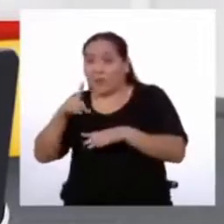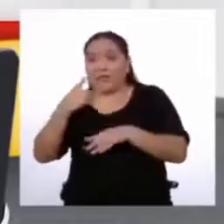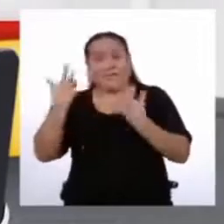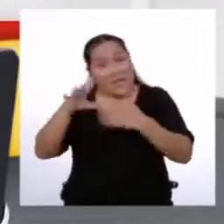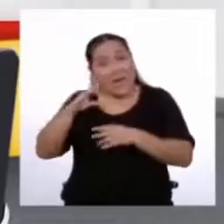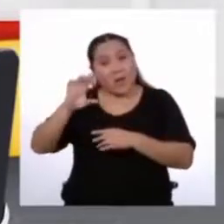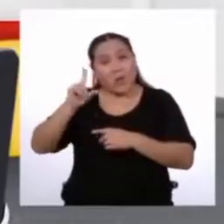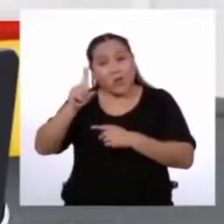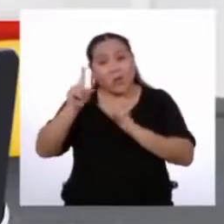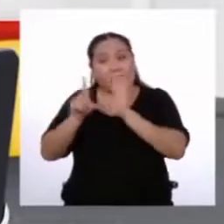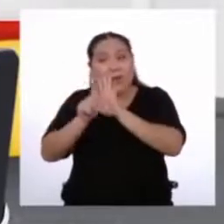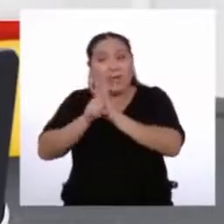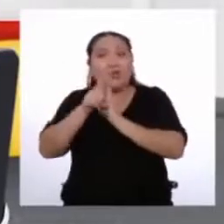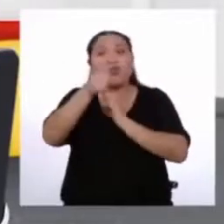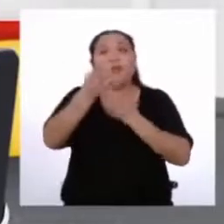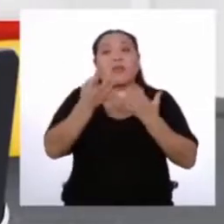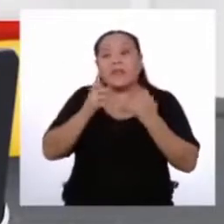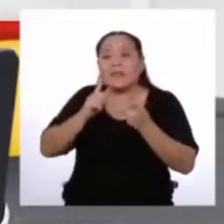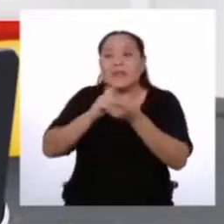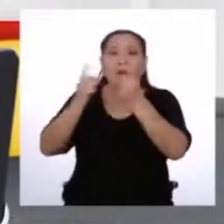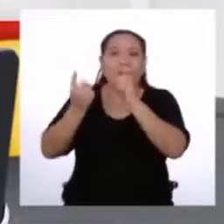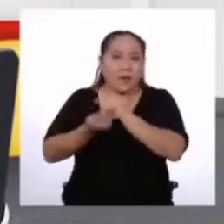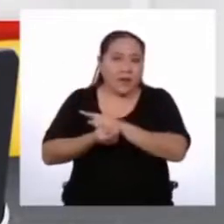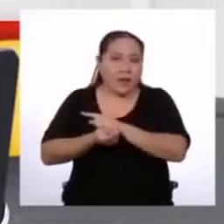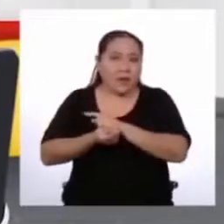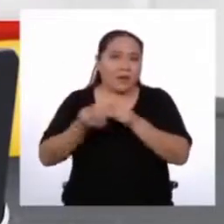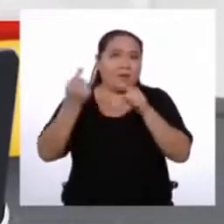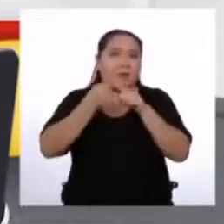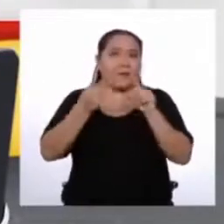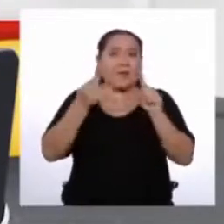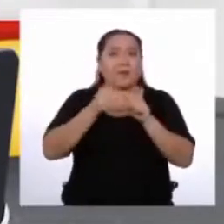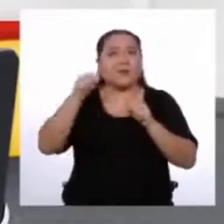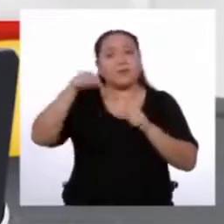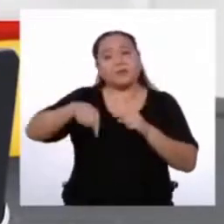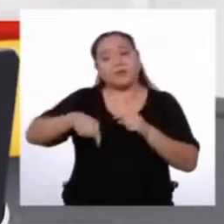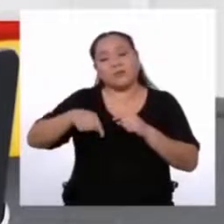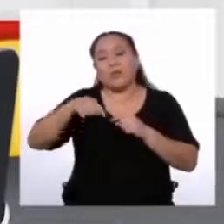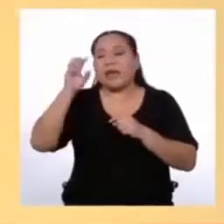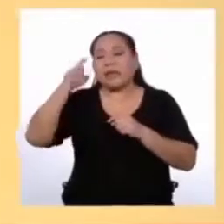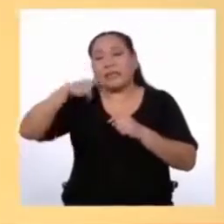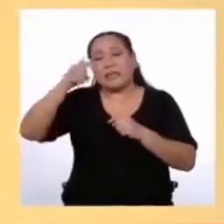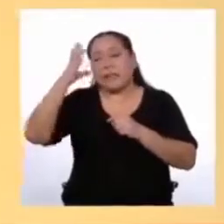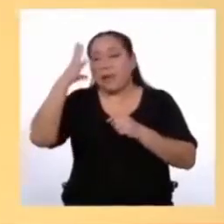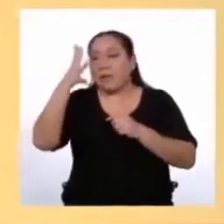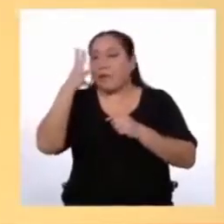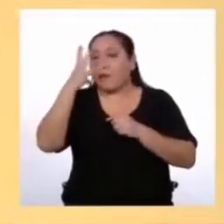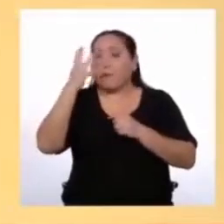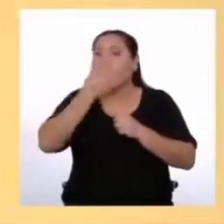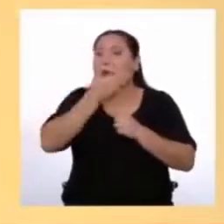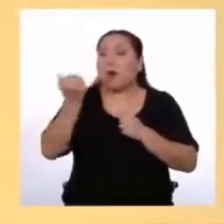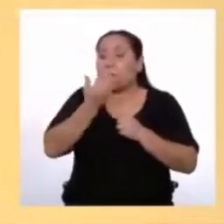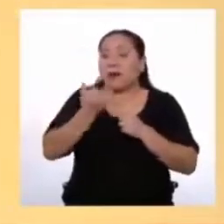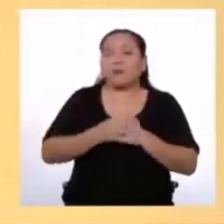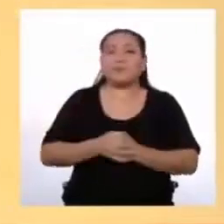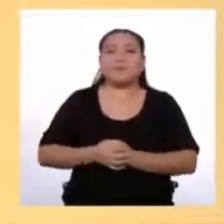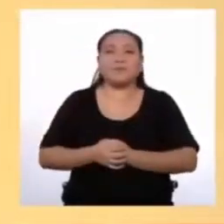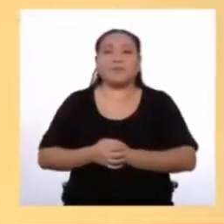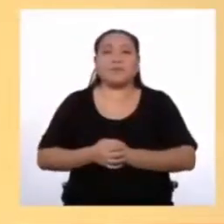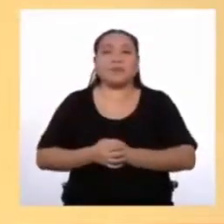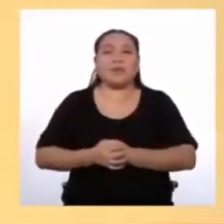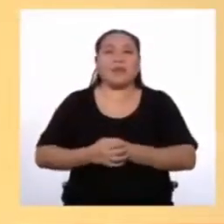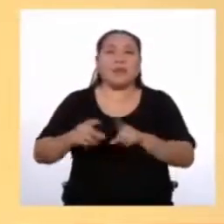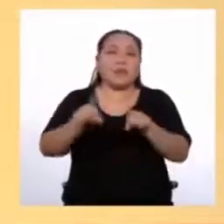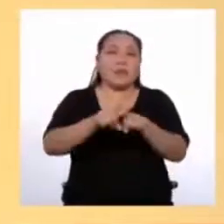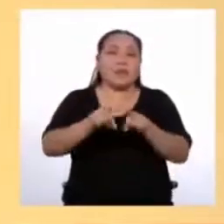si ya existe una ley Pero a nuestro criterio tiene que mejorarse, ¿no es verdad? Así es También hay